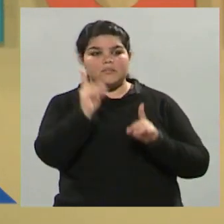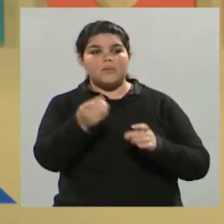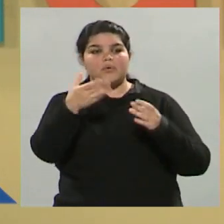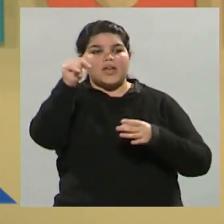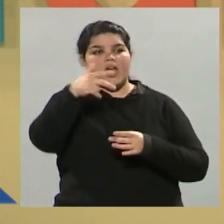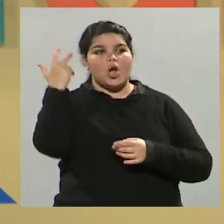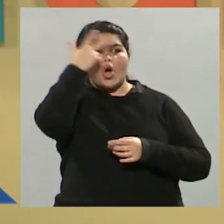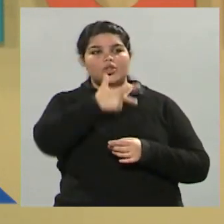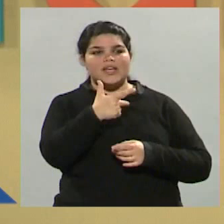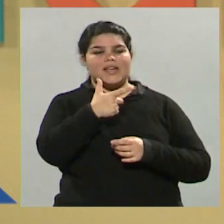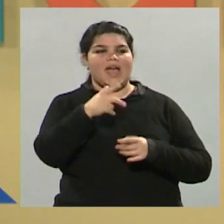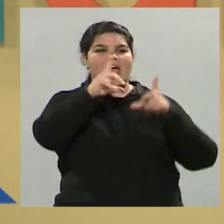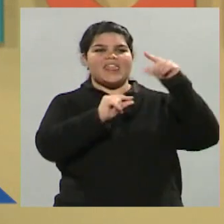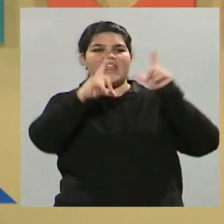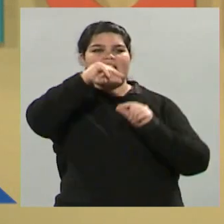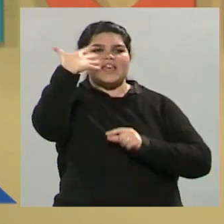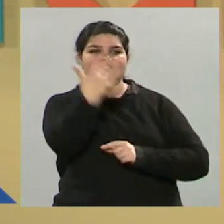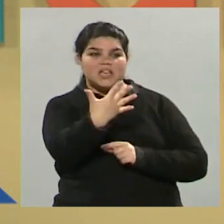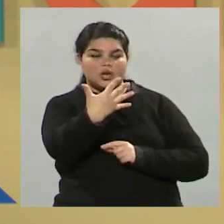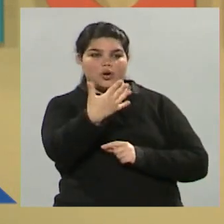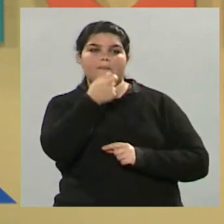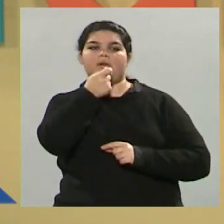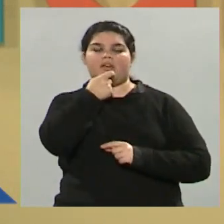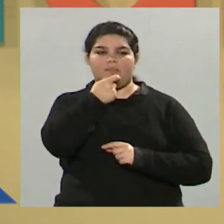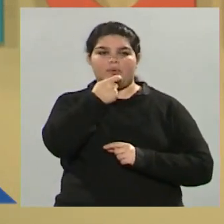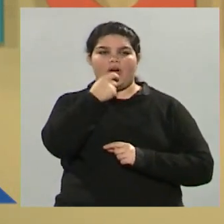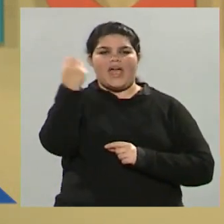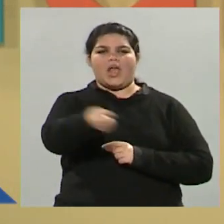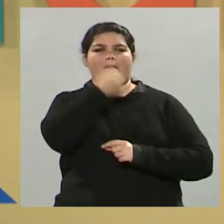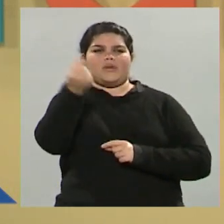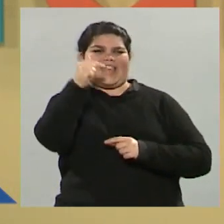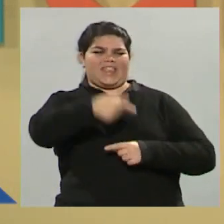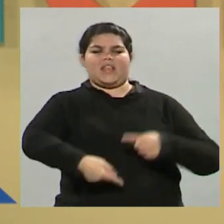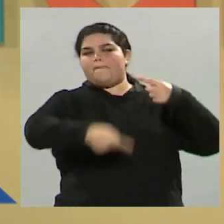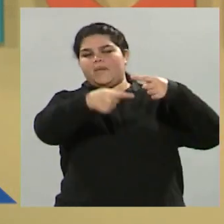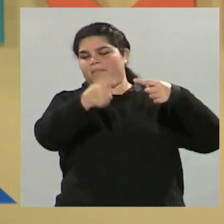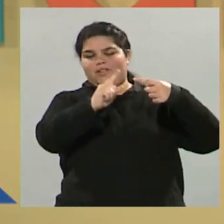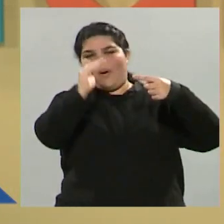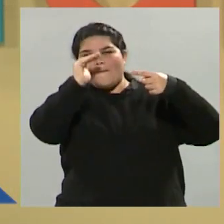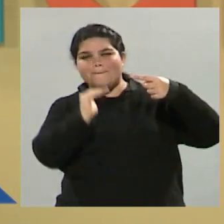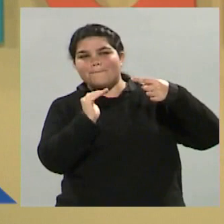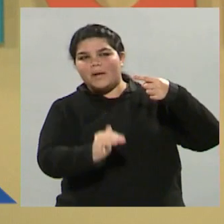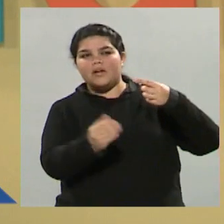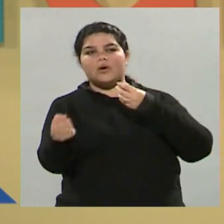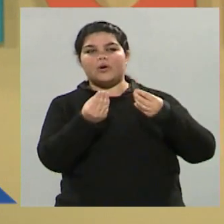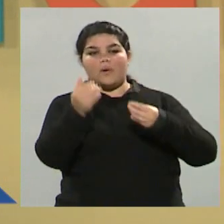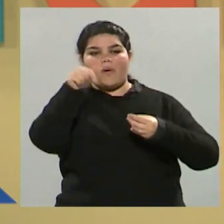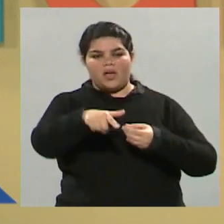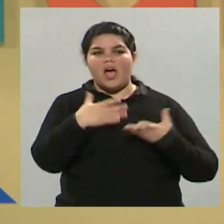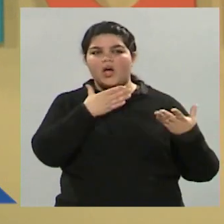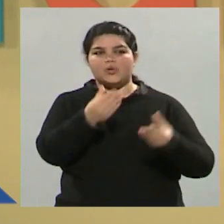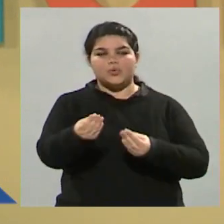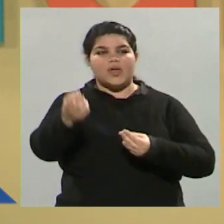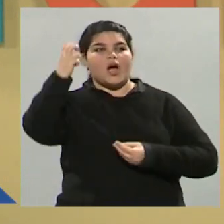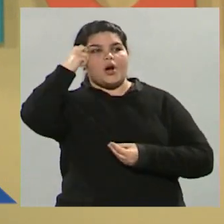gran cantidad de hoteles cinco estrellas. Cuando no hay cumbres tan importantes como esta, que es muy política y social, ¿sirve para los